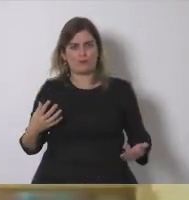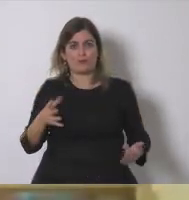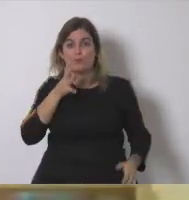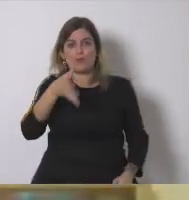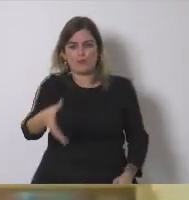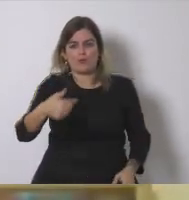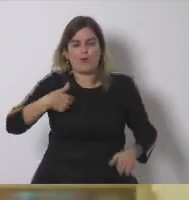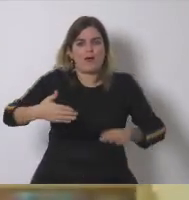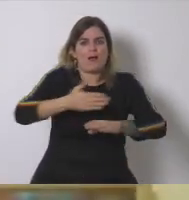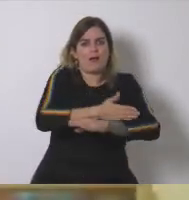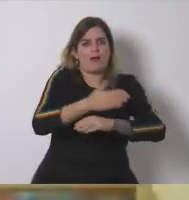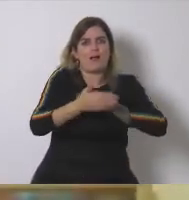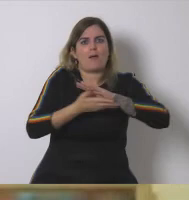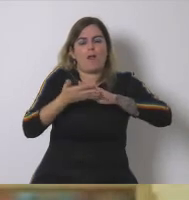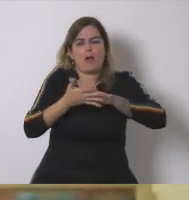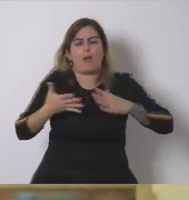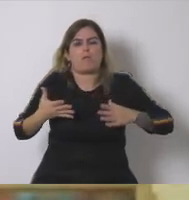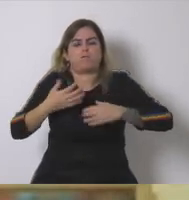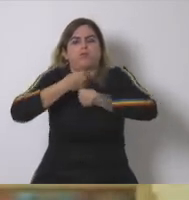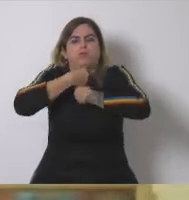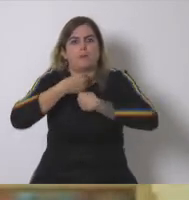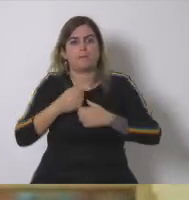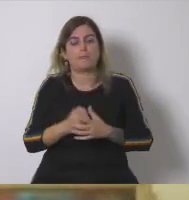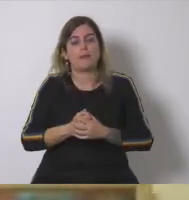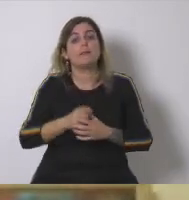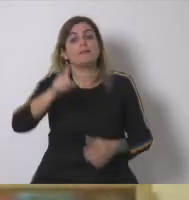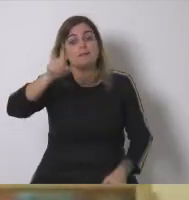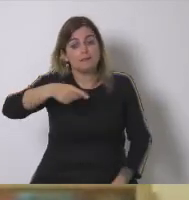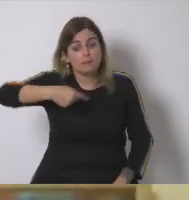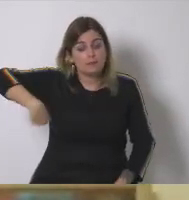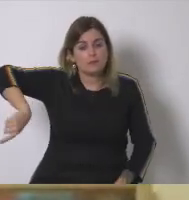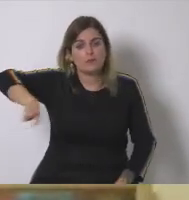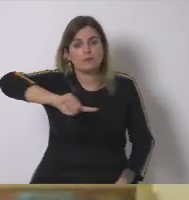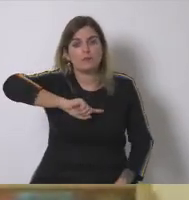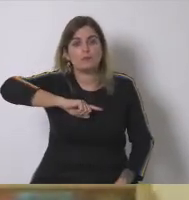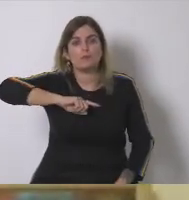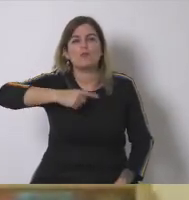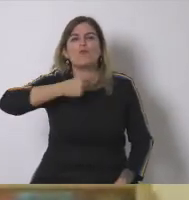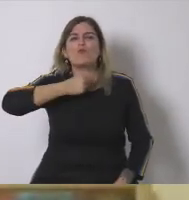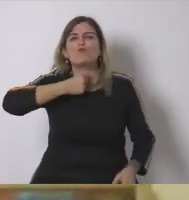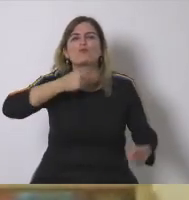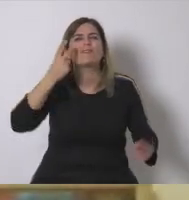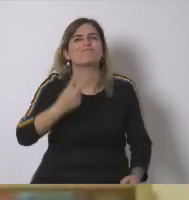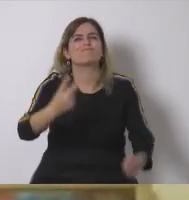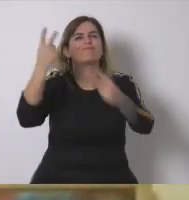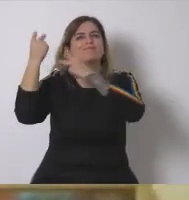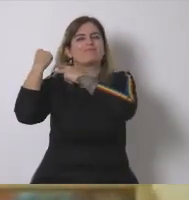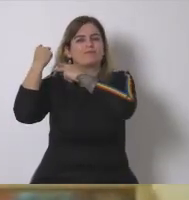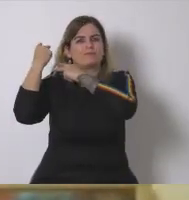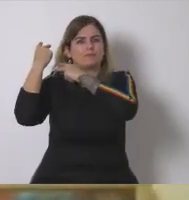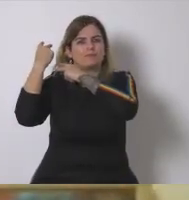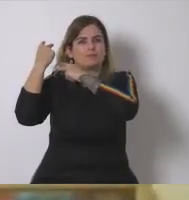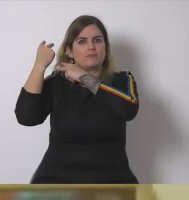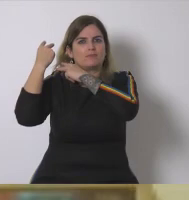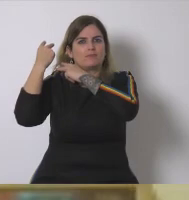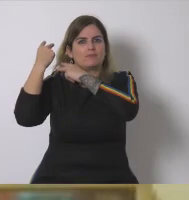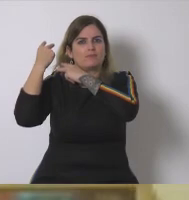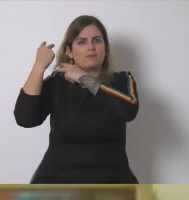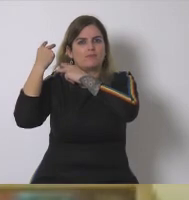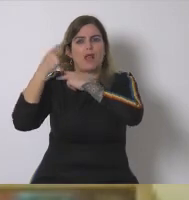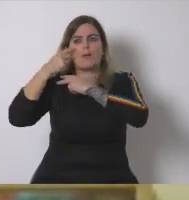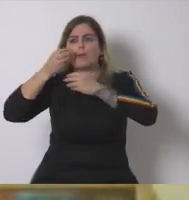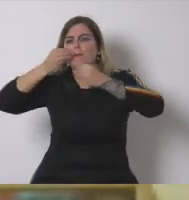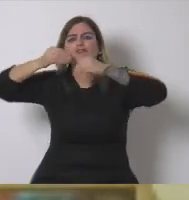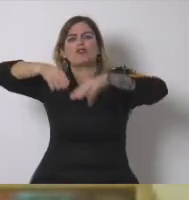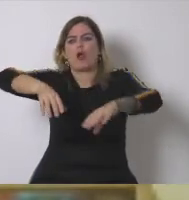permite abastecer de forma sostenible a toda la población y además a nosotros también nos gusta echar la mirada